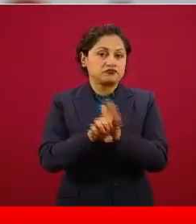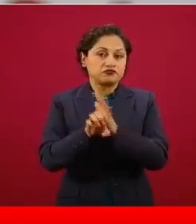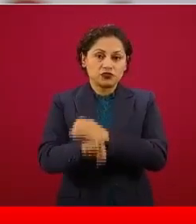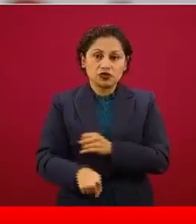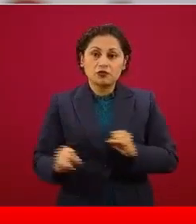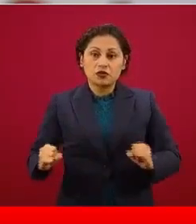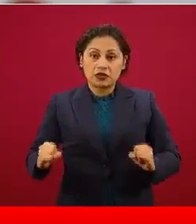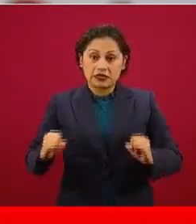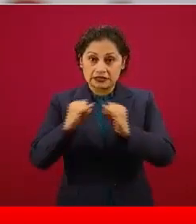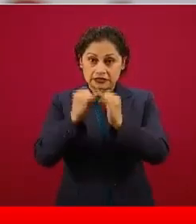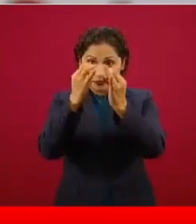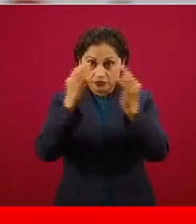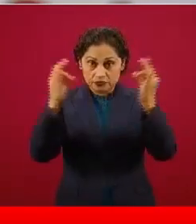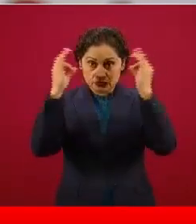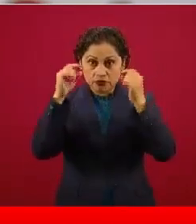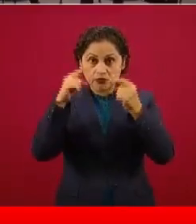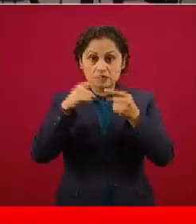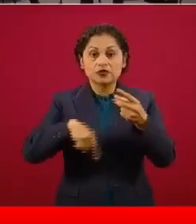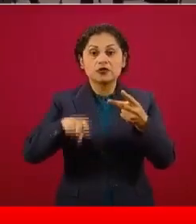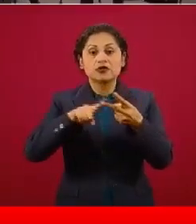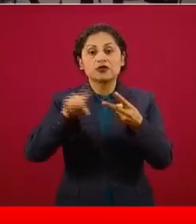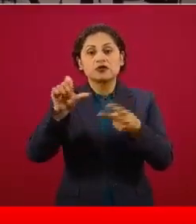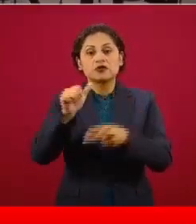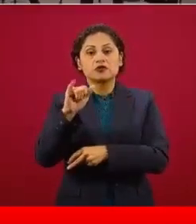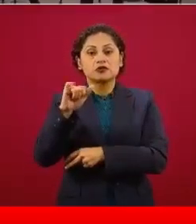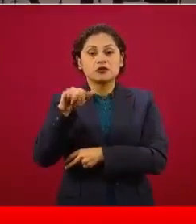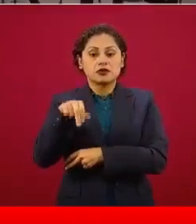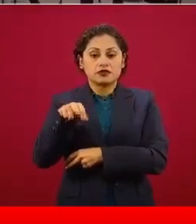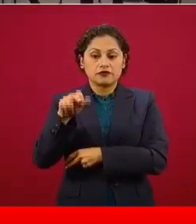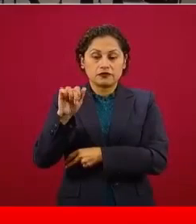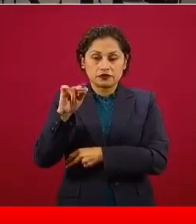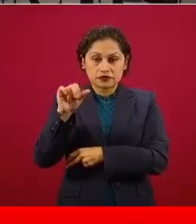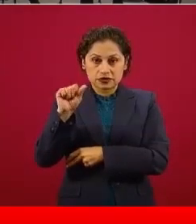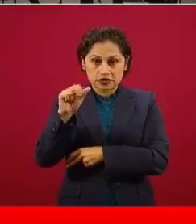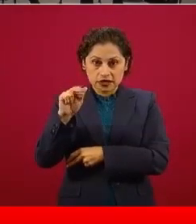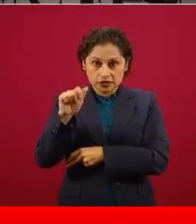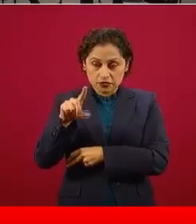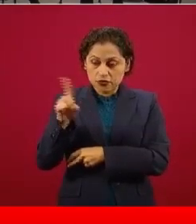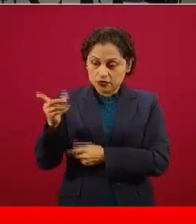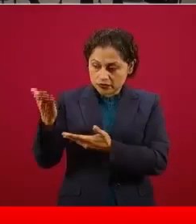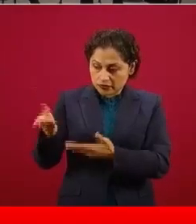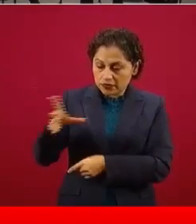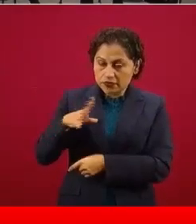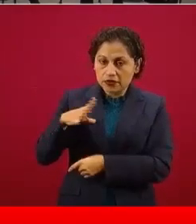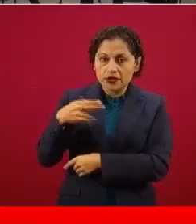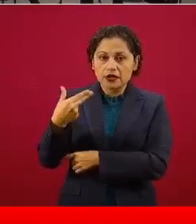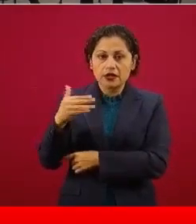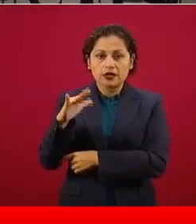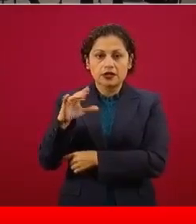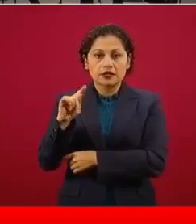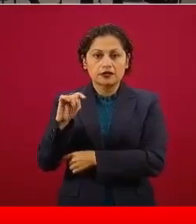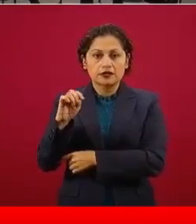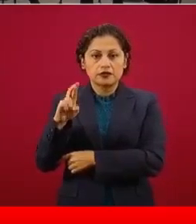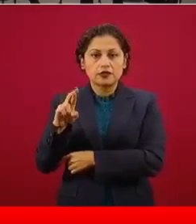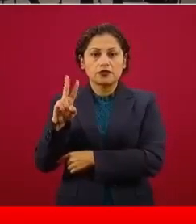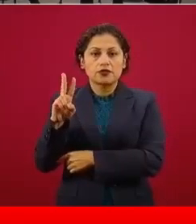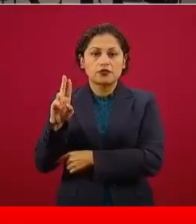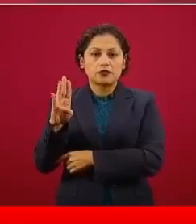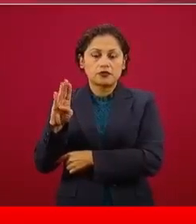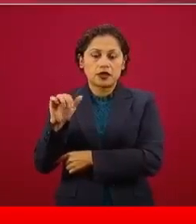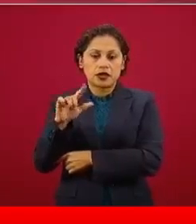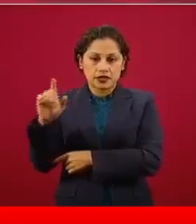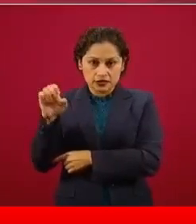y también de Funsalud, que aquí está Héctor Valle, que es su presidente, para justamente